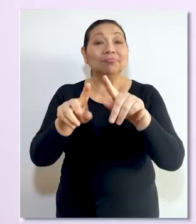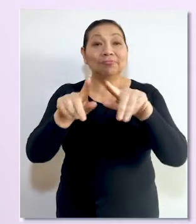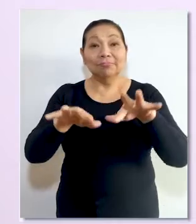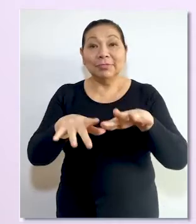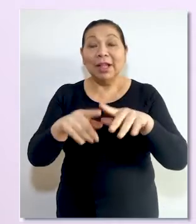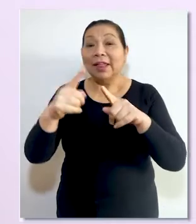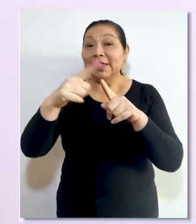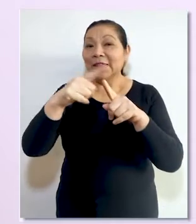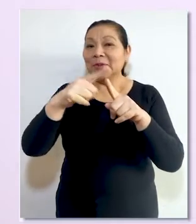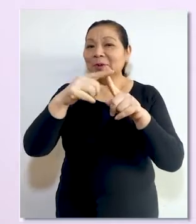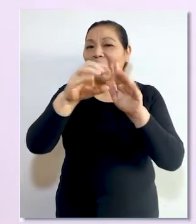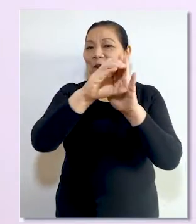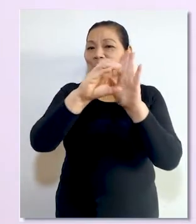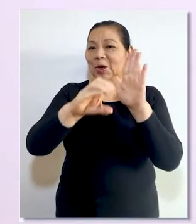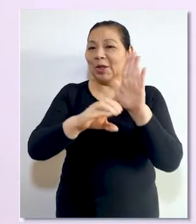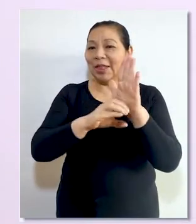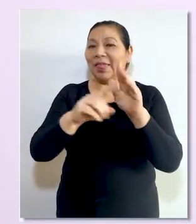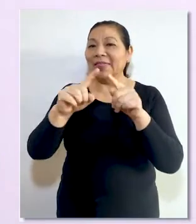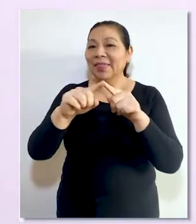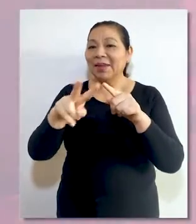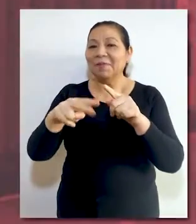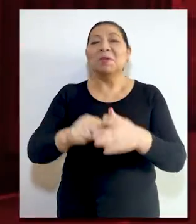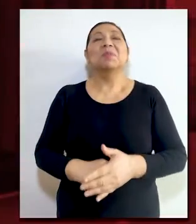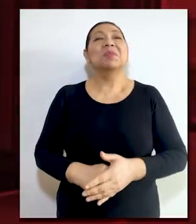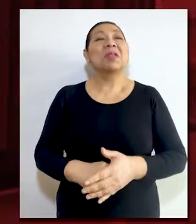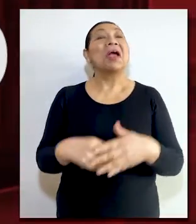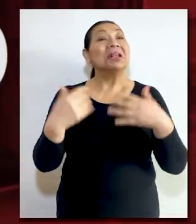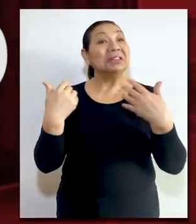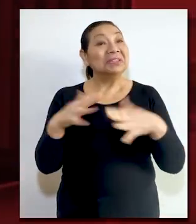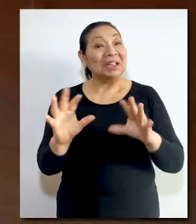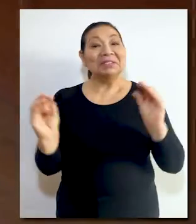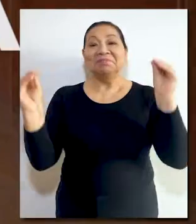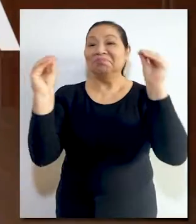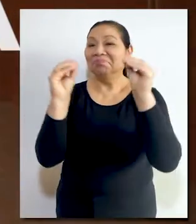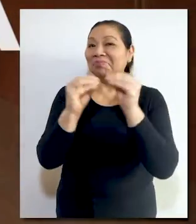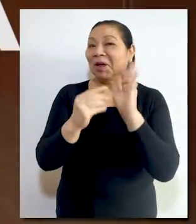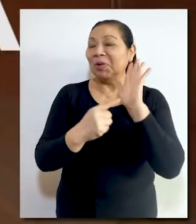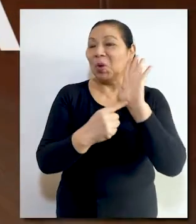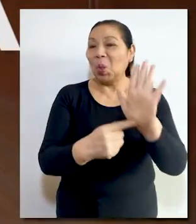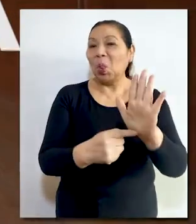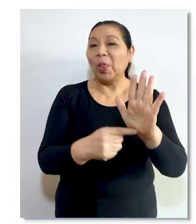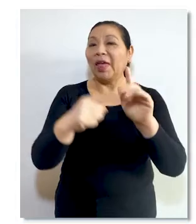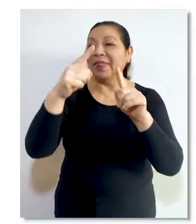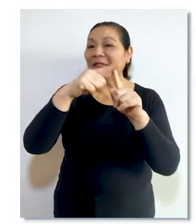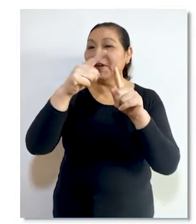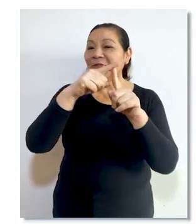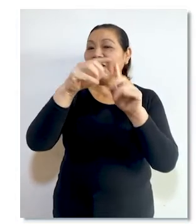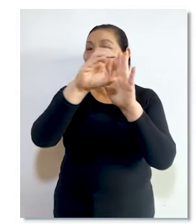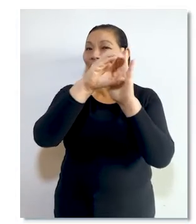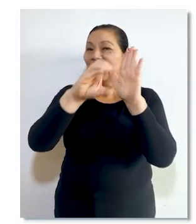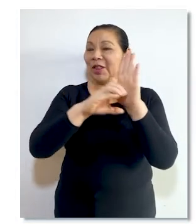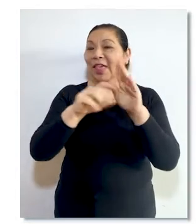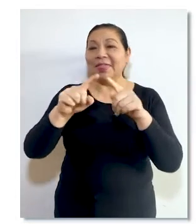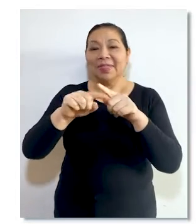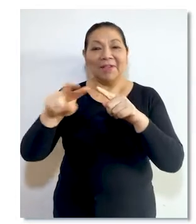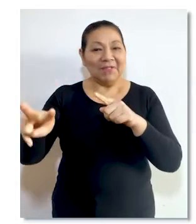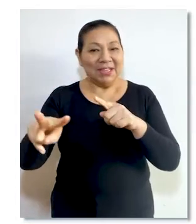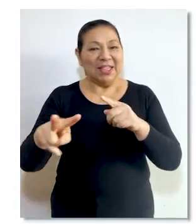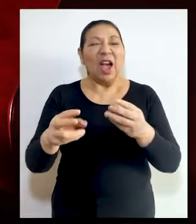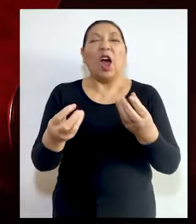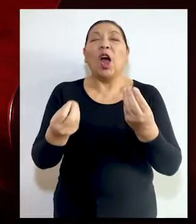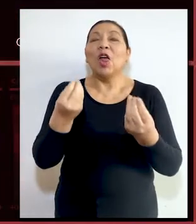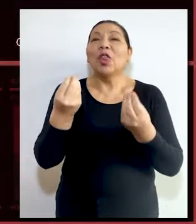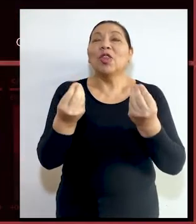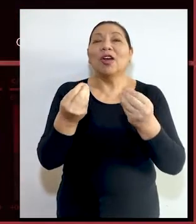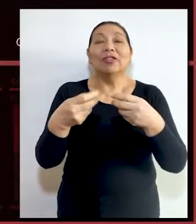digital Tribunal Constitucional TV. Muy pronto el TC presentará Tribunal Constitucional TV,